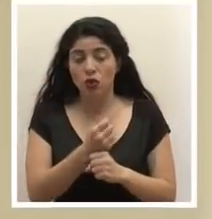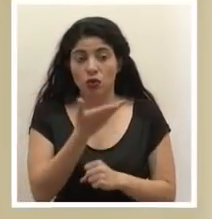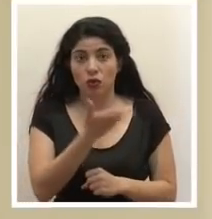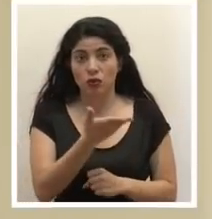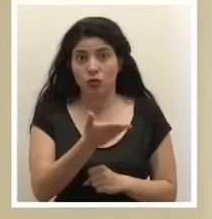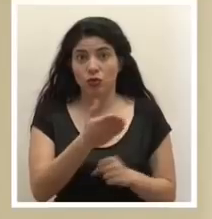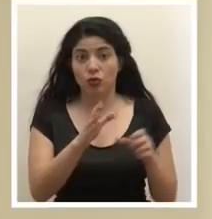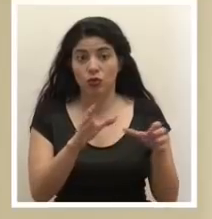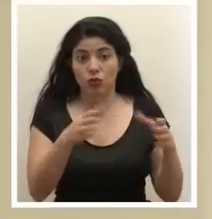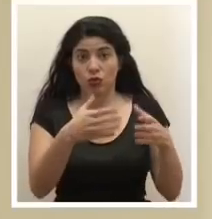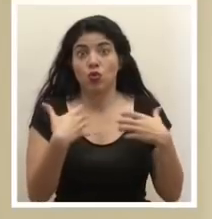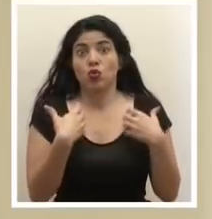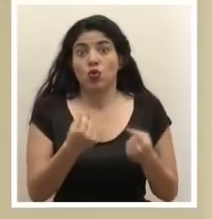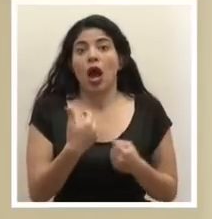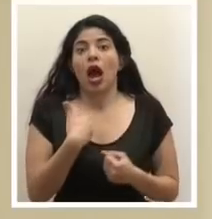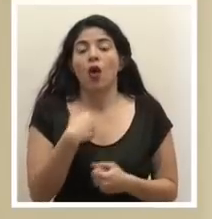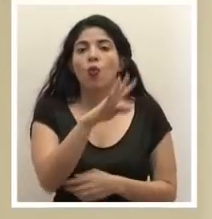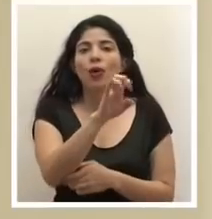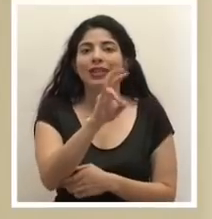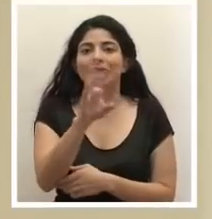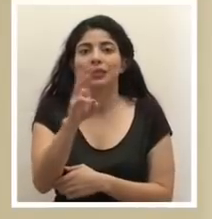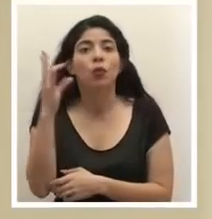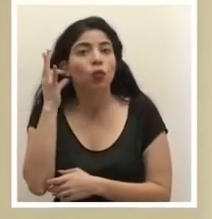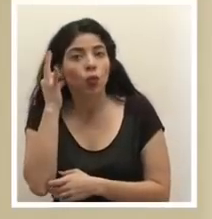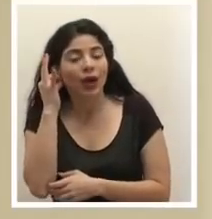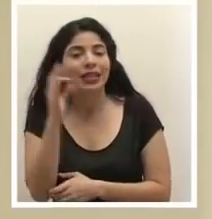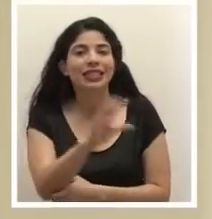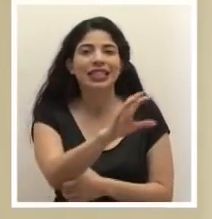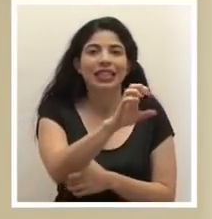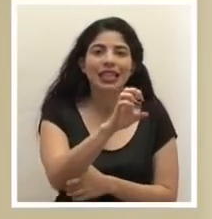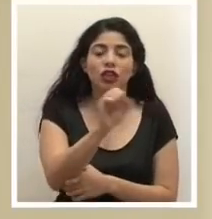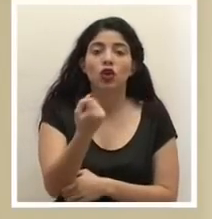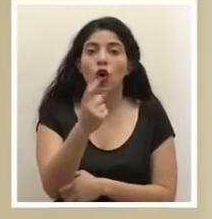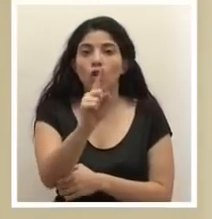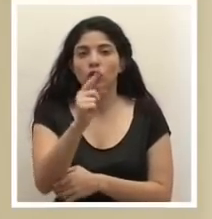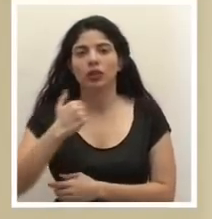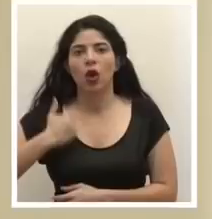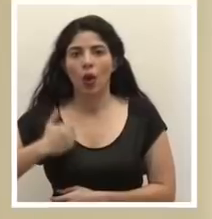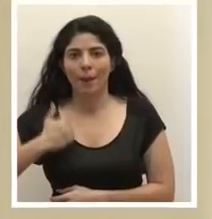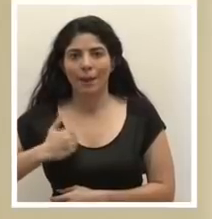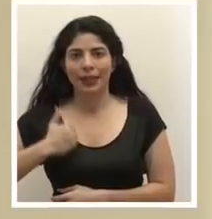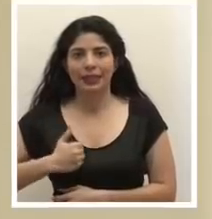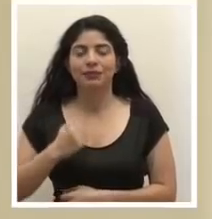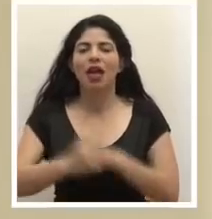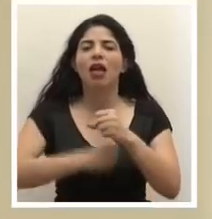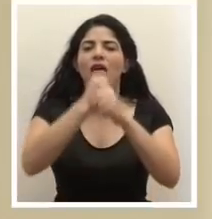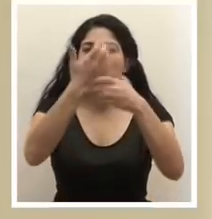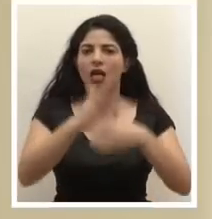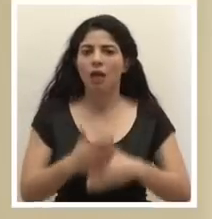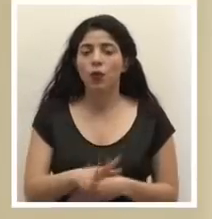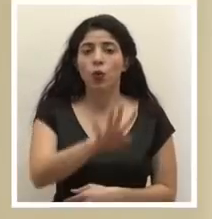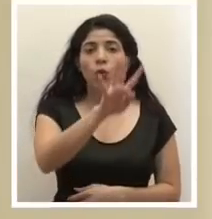este departamento de recuperados 471 mujeres y 511 que son hombres. Por edad tenemos